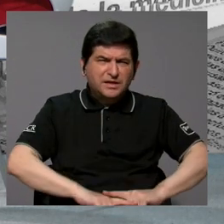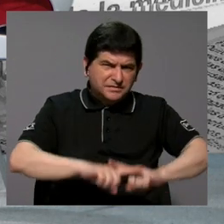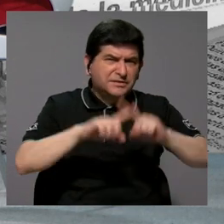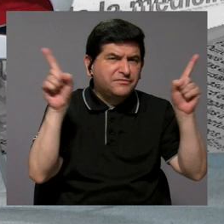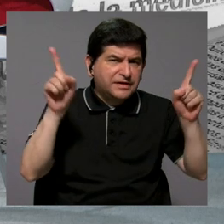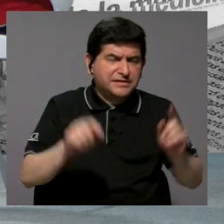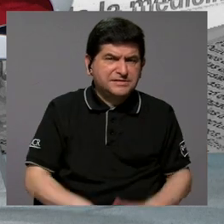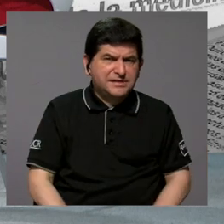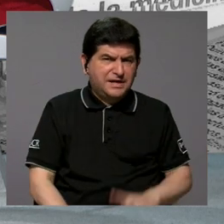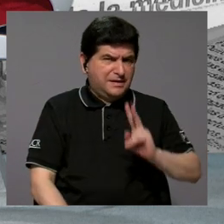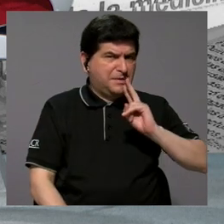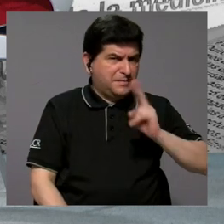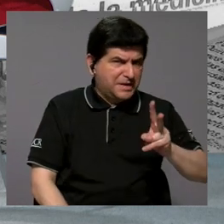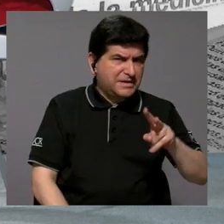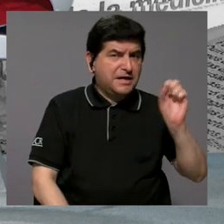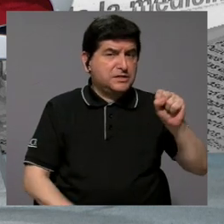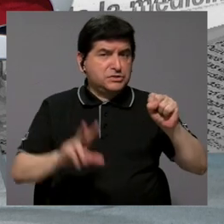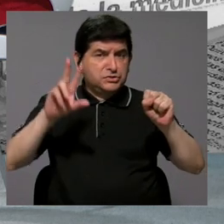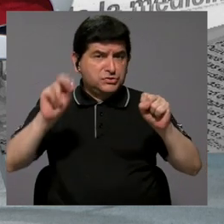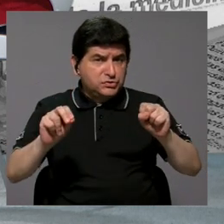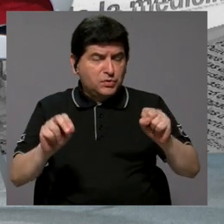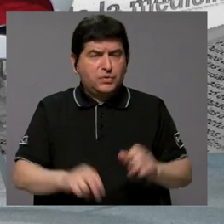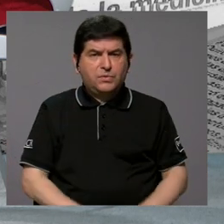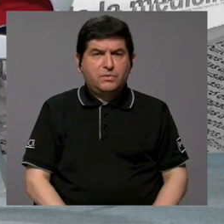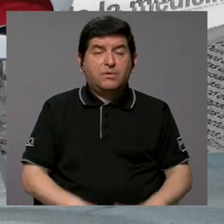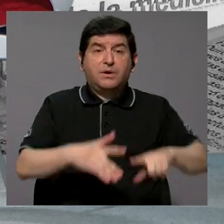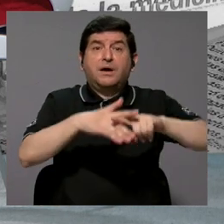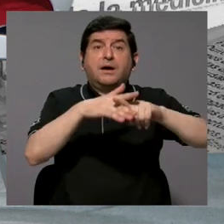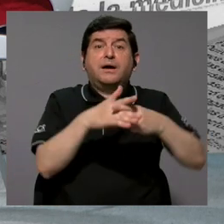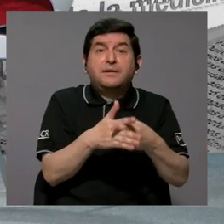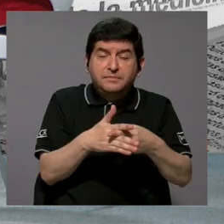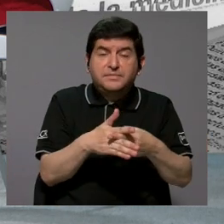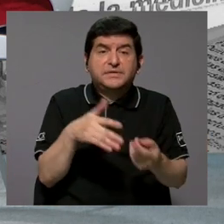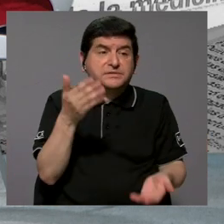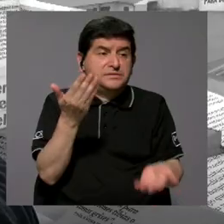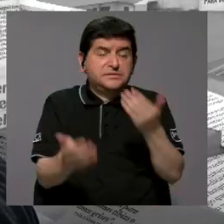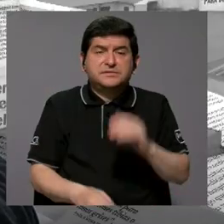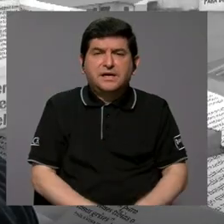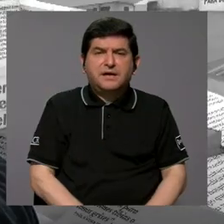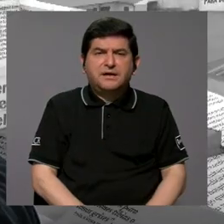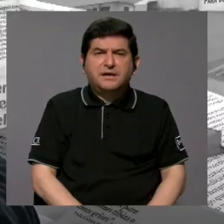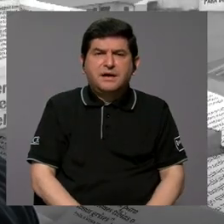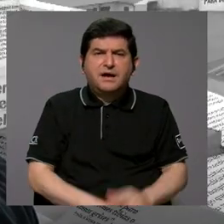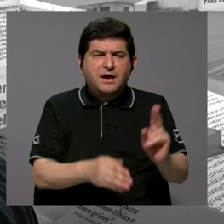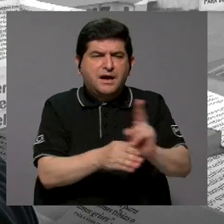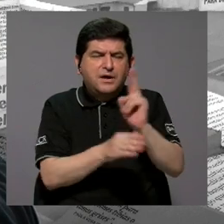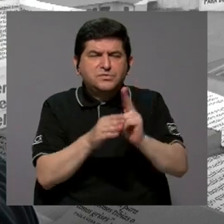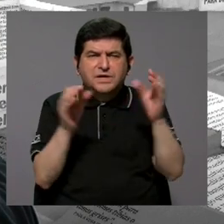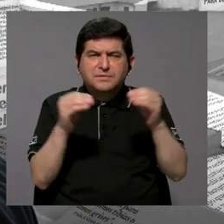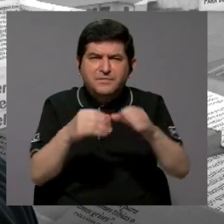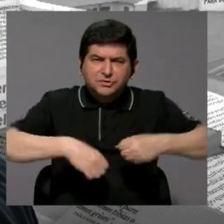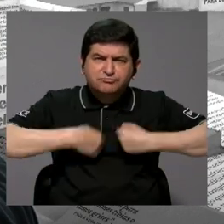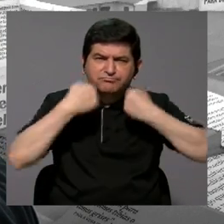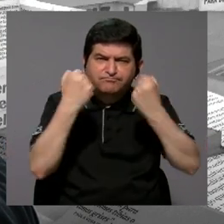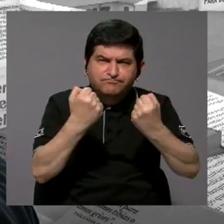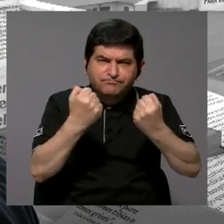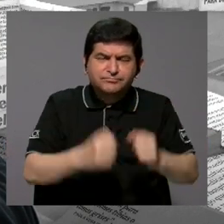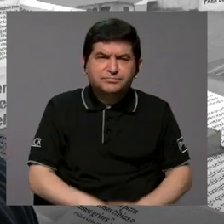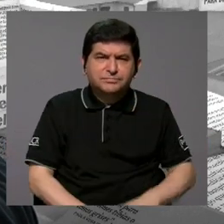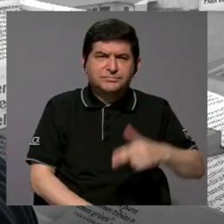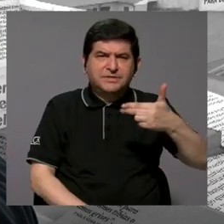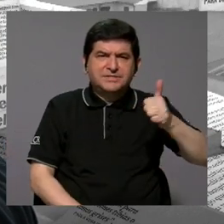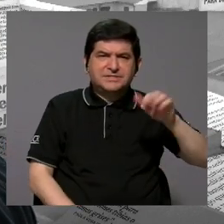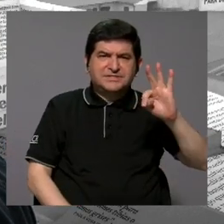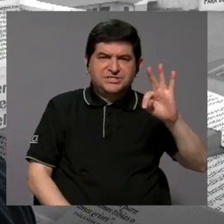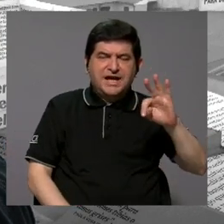distinguir entre lo que es real y no es real cuando empiece a incursionar con más fuerza el